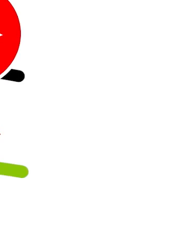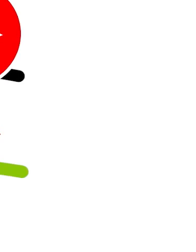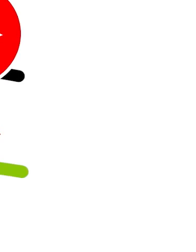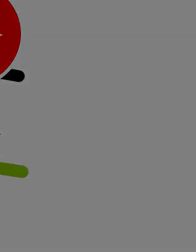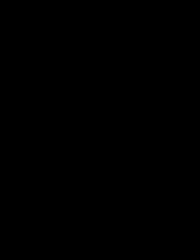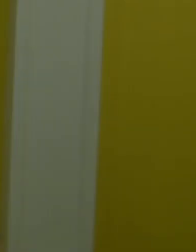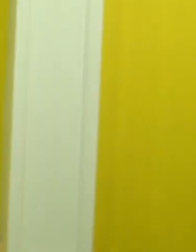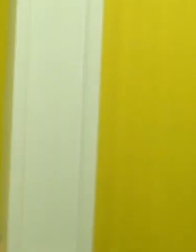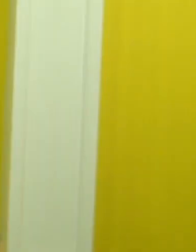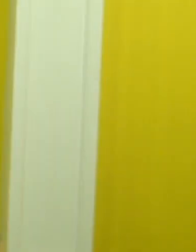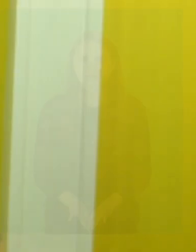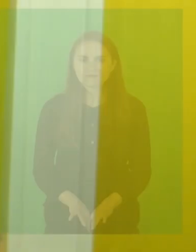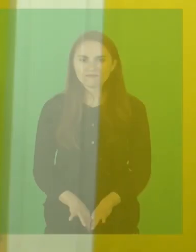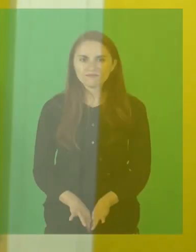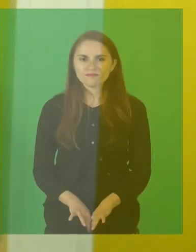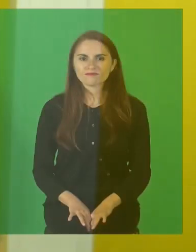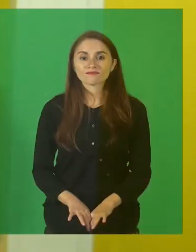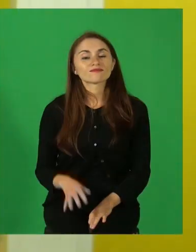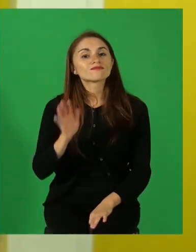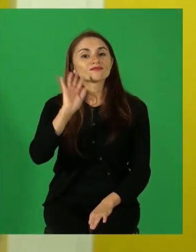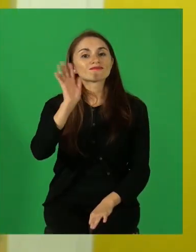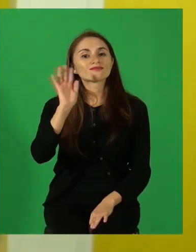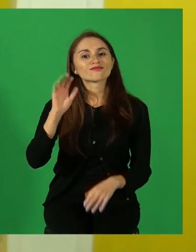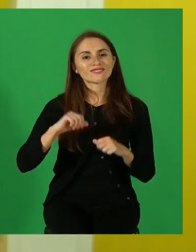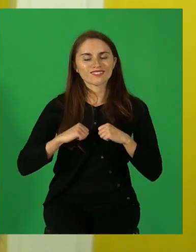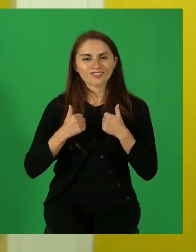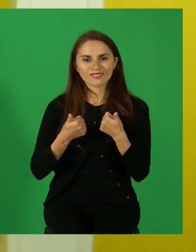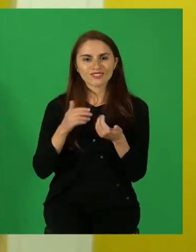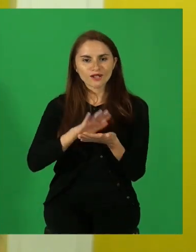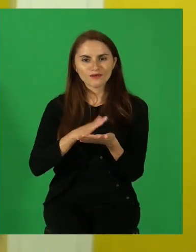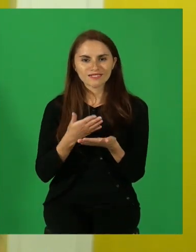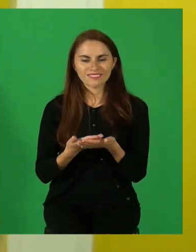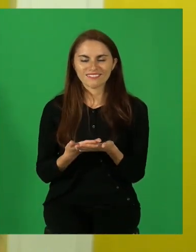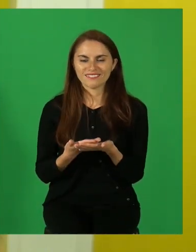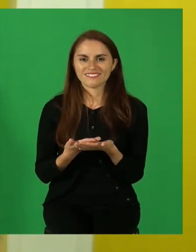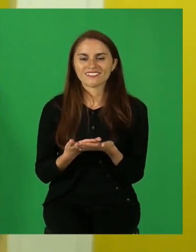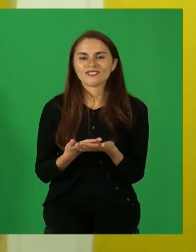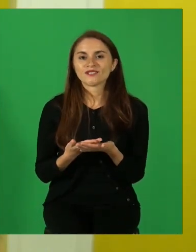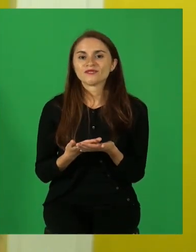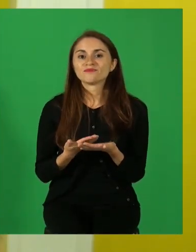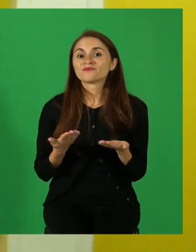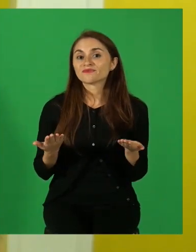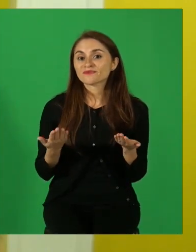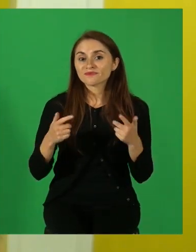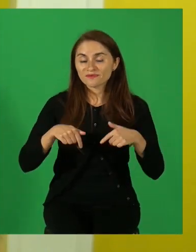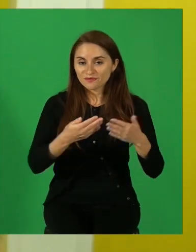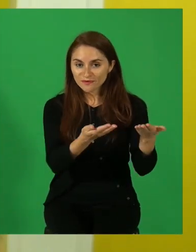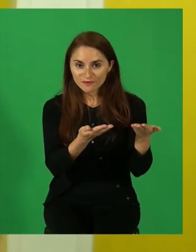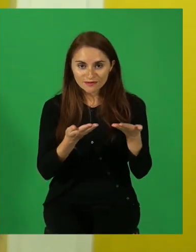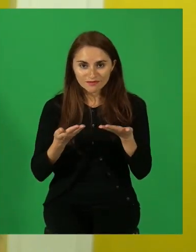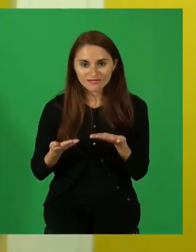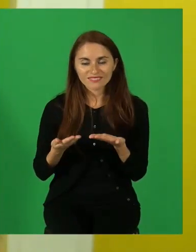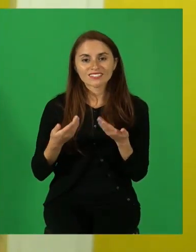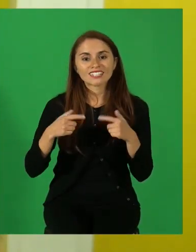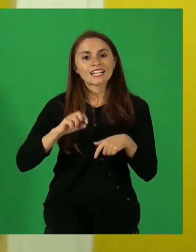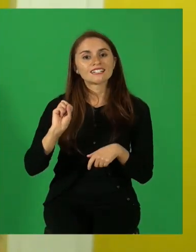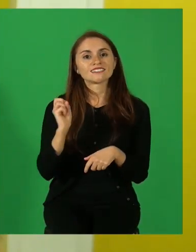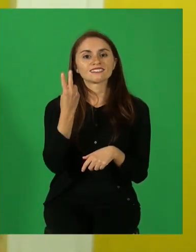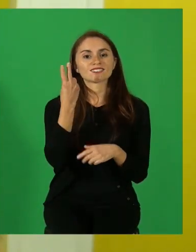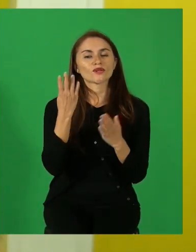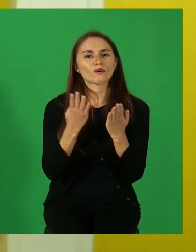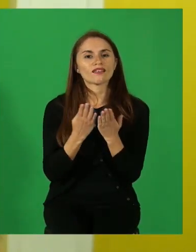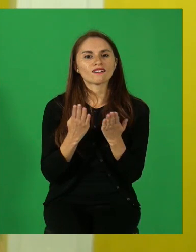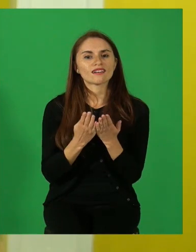Educa. Hola jóvenes, ¿cómo están? Les doy la bienvenida a esta segunda